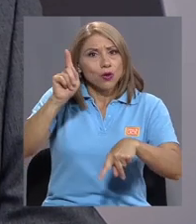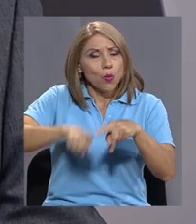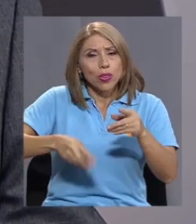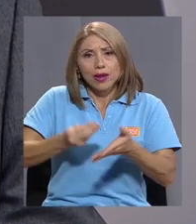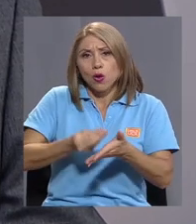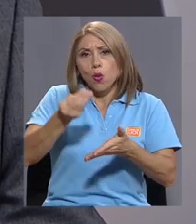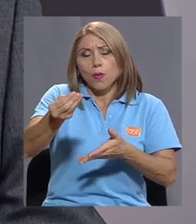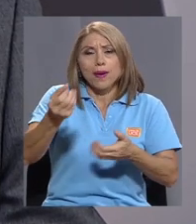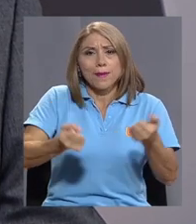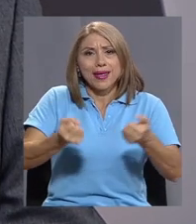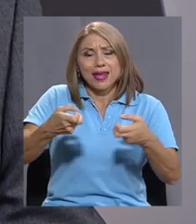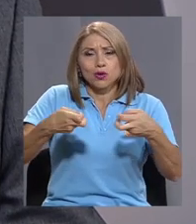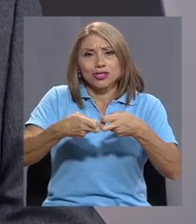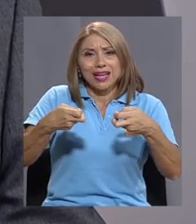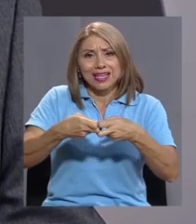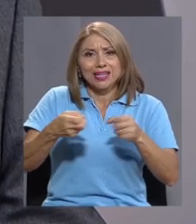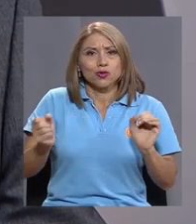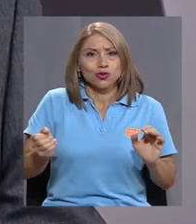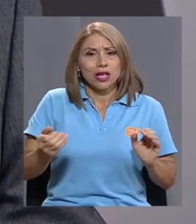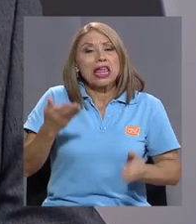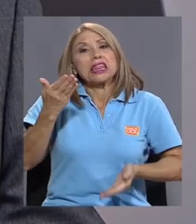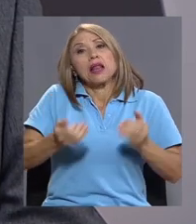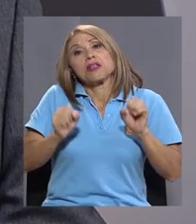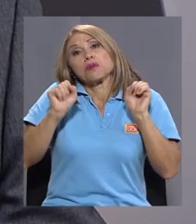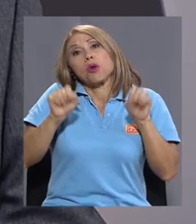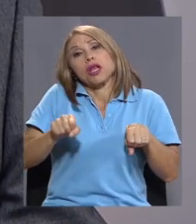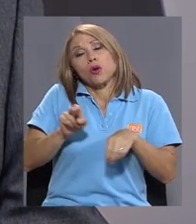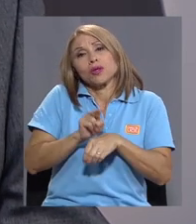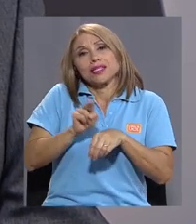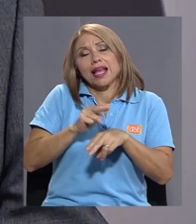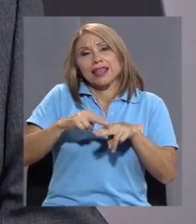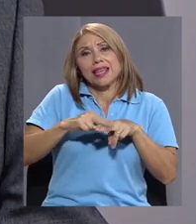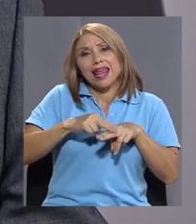vehículos eléctricos. Se podría transportar, tal vez, en un tren eléctrico.